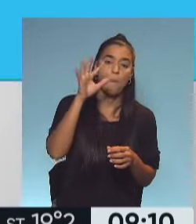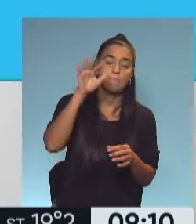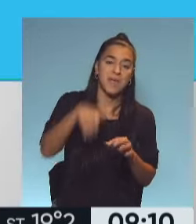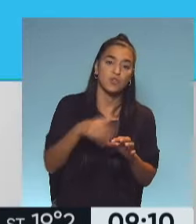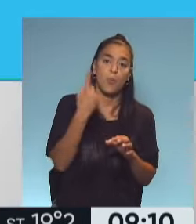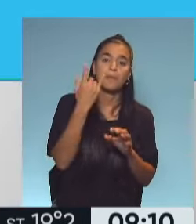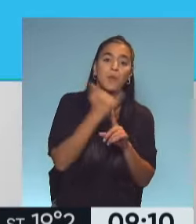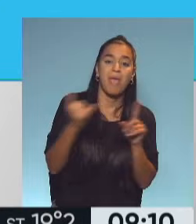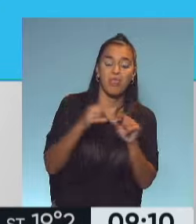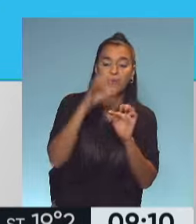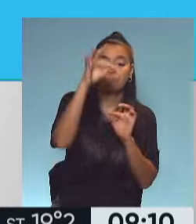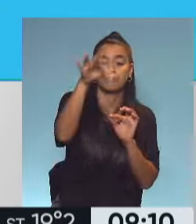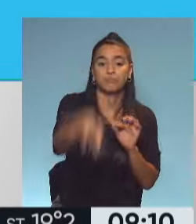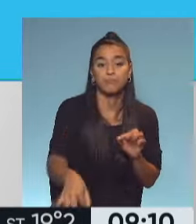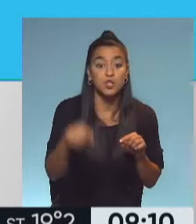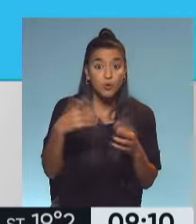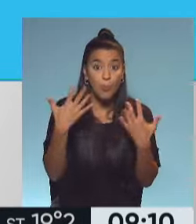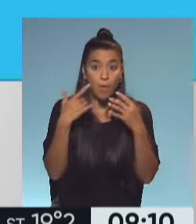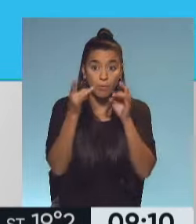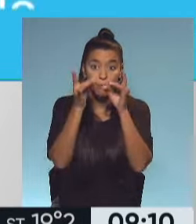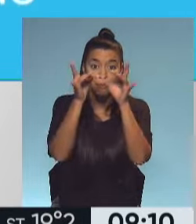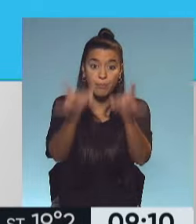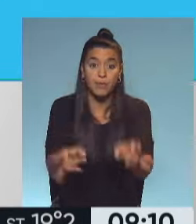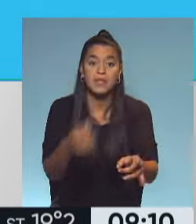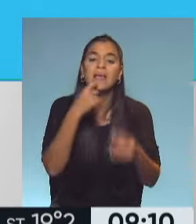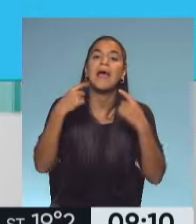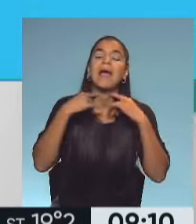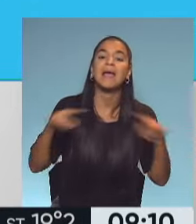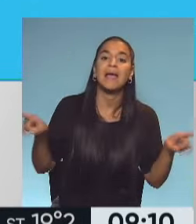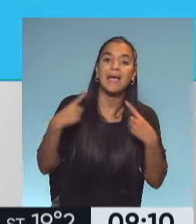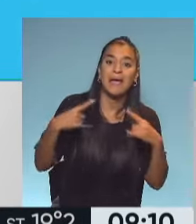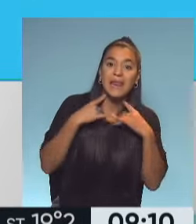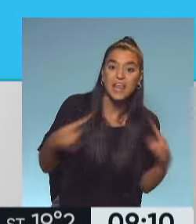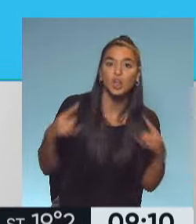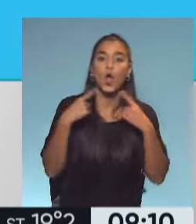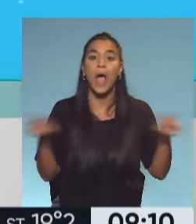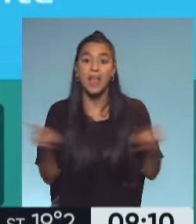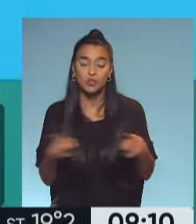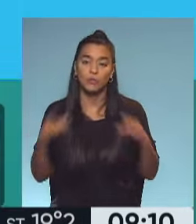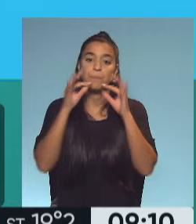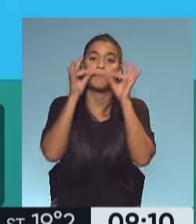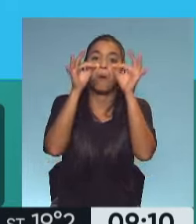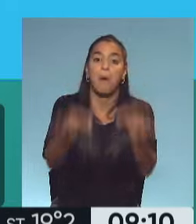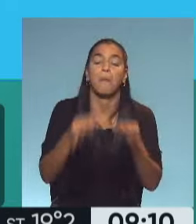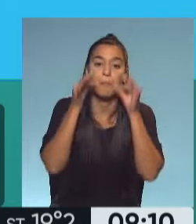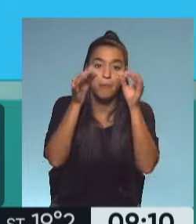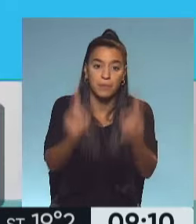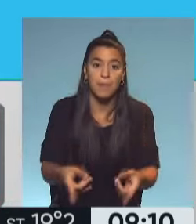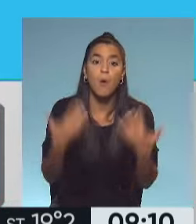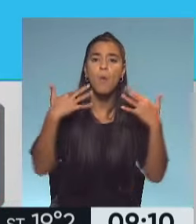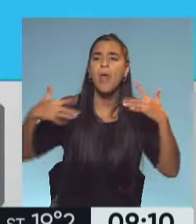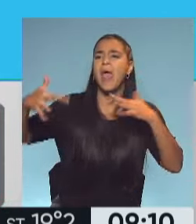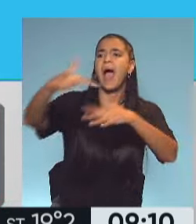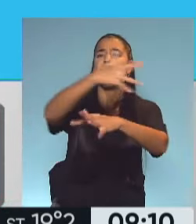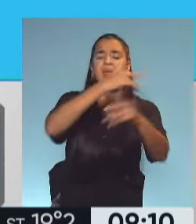piso. Pero eso es lo que puede contagiar, especialmente si canto y grito, también sale un poco más. Eso contagia. Pero también puede quedar algo en el aire.